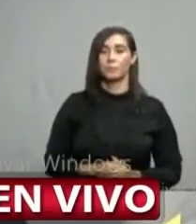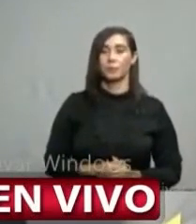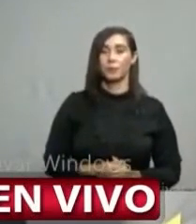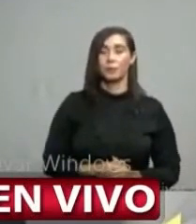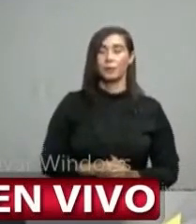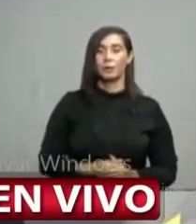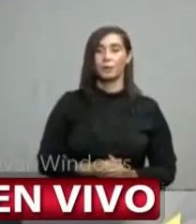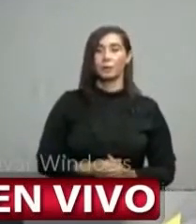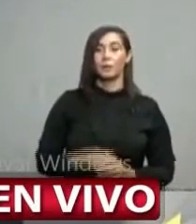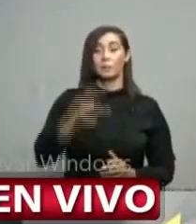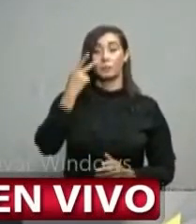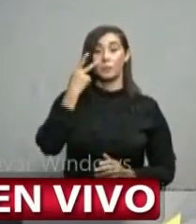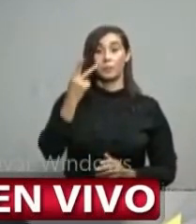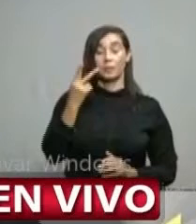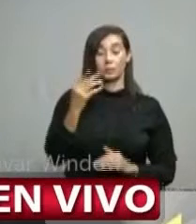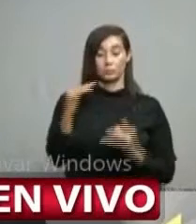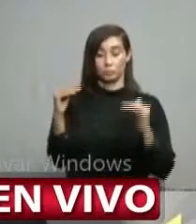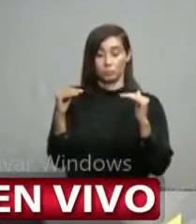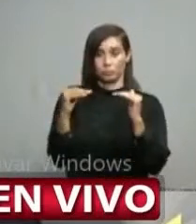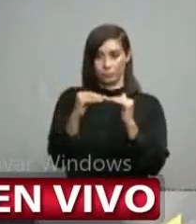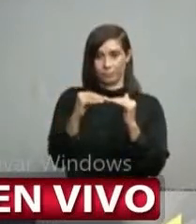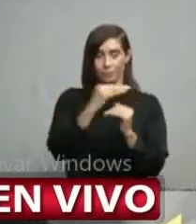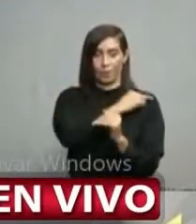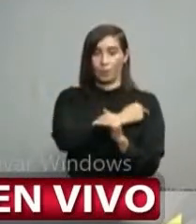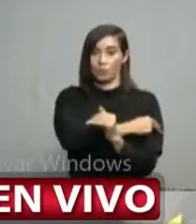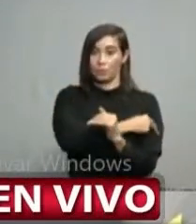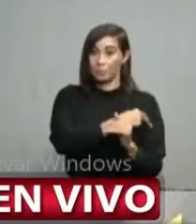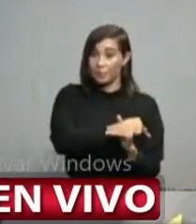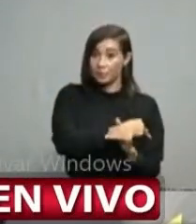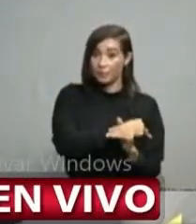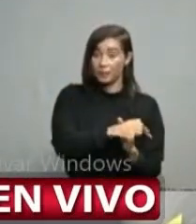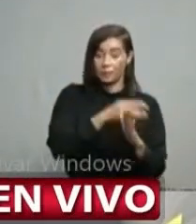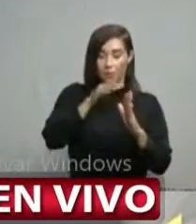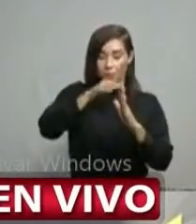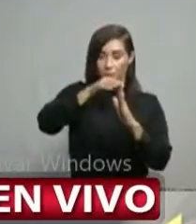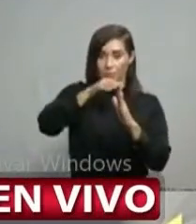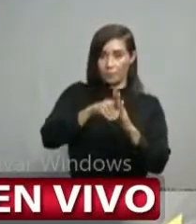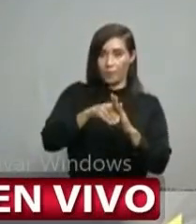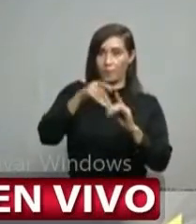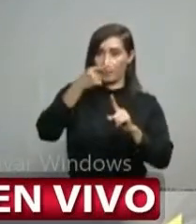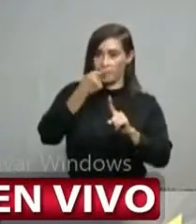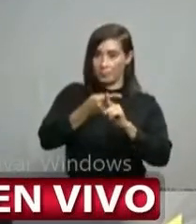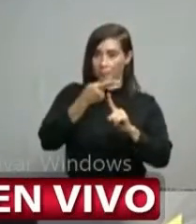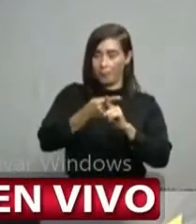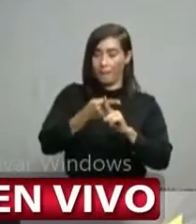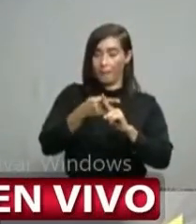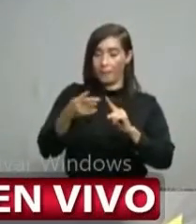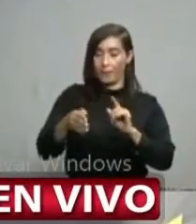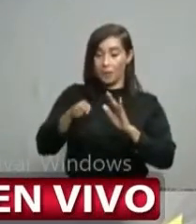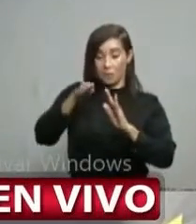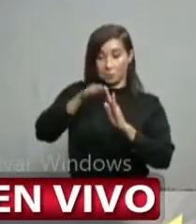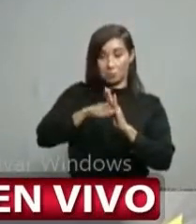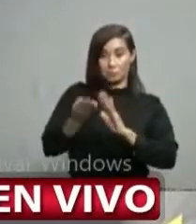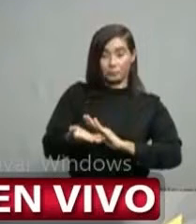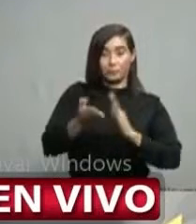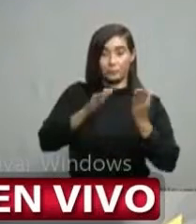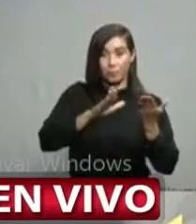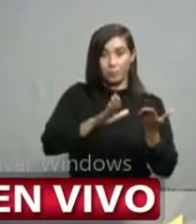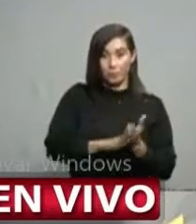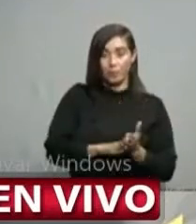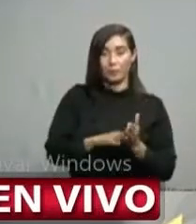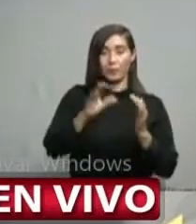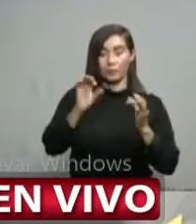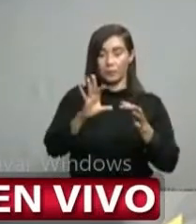una coincidencia entre la hospitalización que estamos teniendo la baja positividad la baja letalidad que estamos